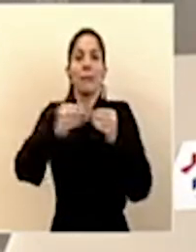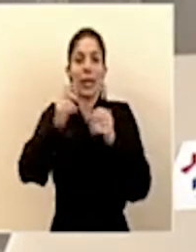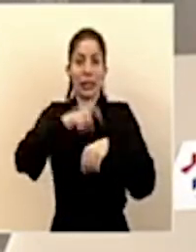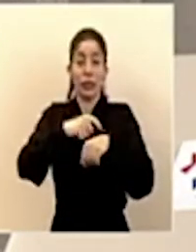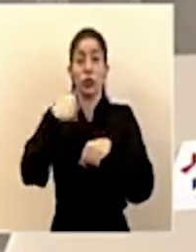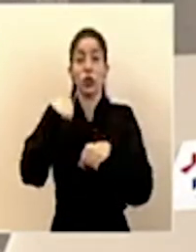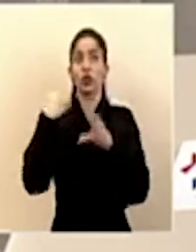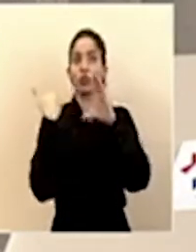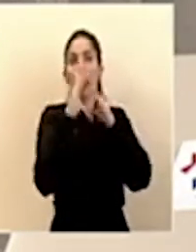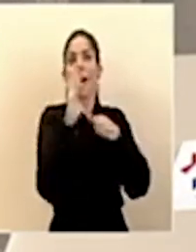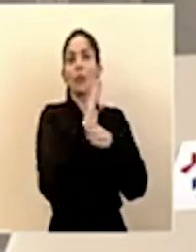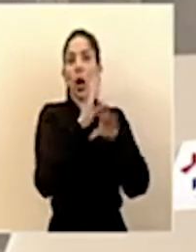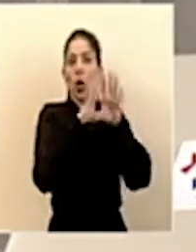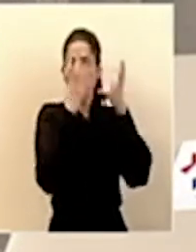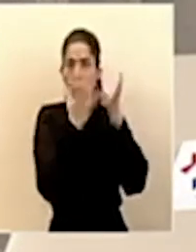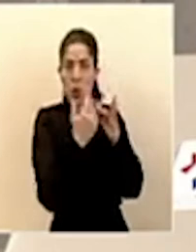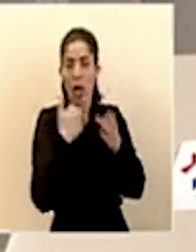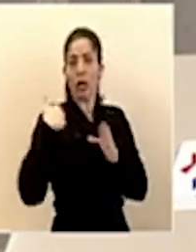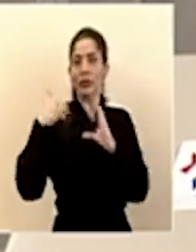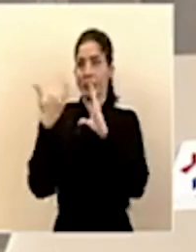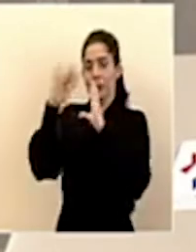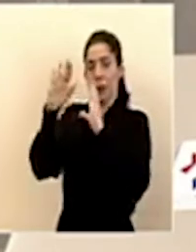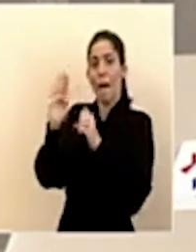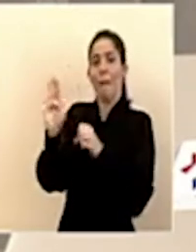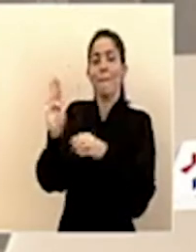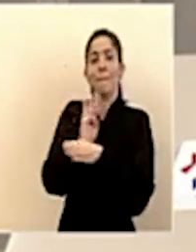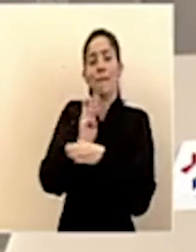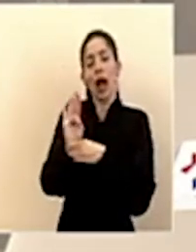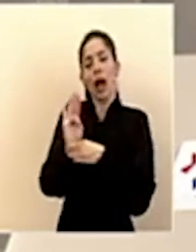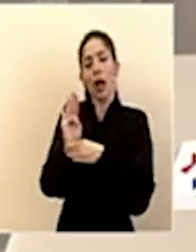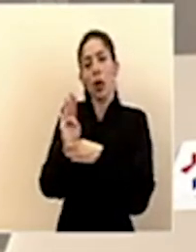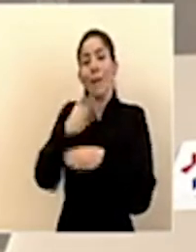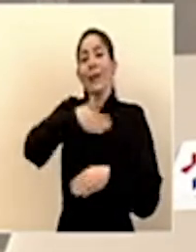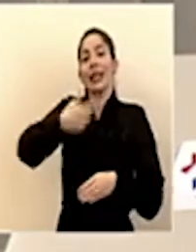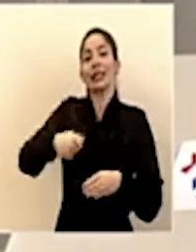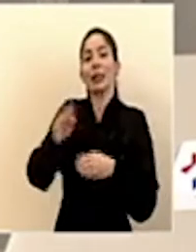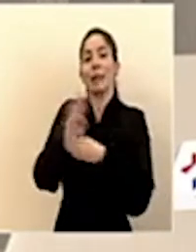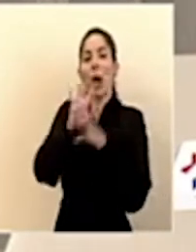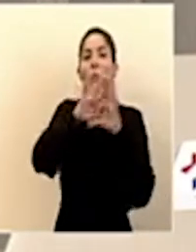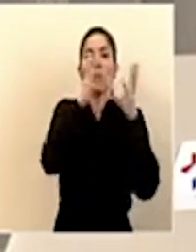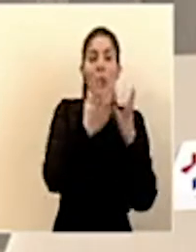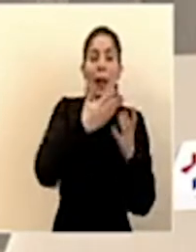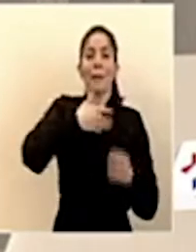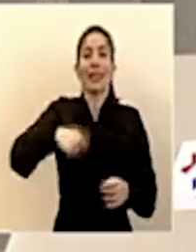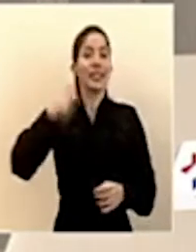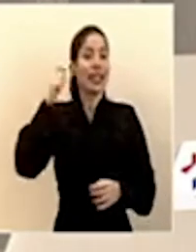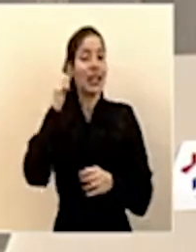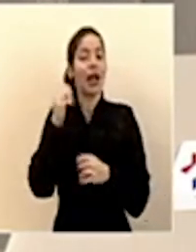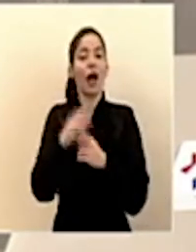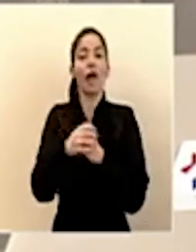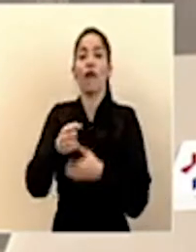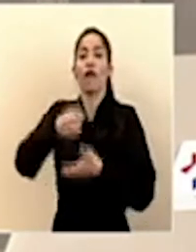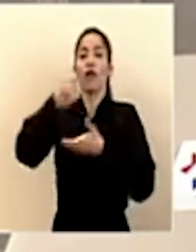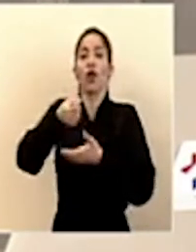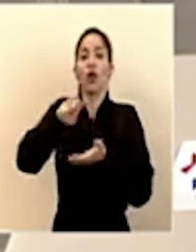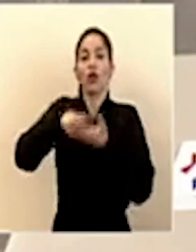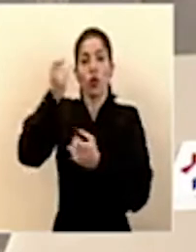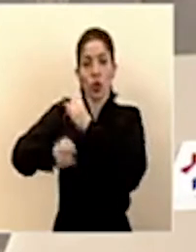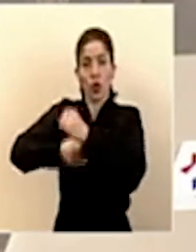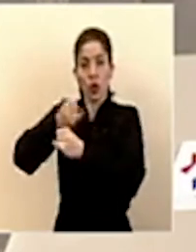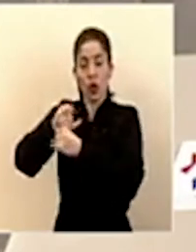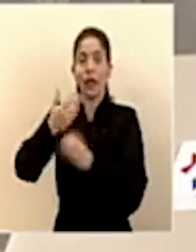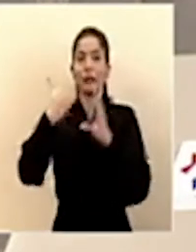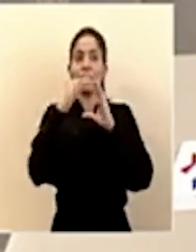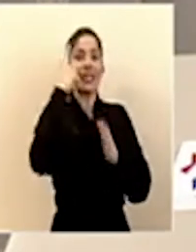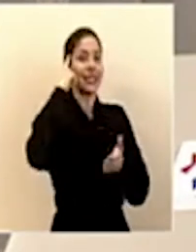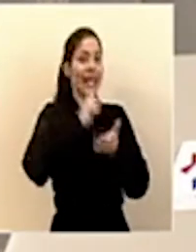directora del Banco Mundial, al presidente del Banco Mundial, a la presidenta del Fondo Monetario Internacional, al